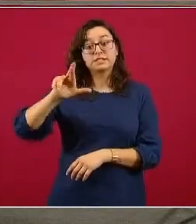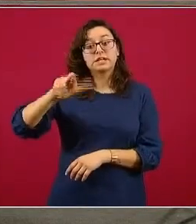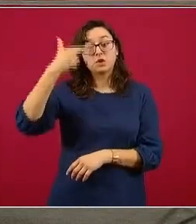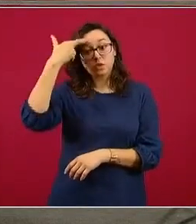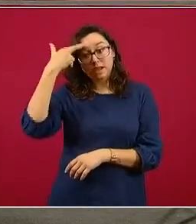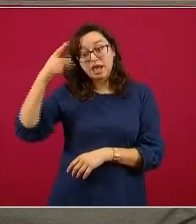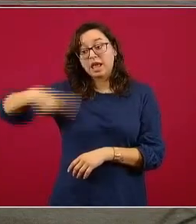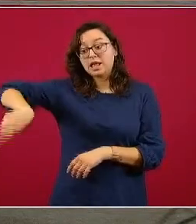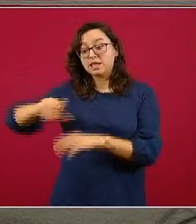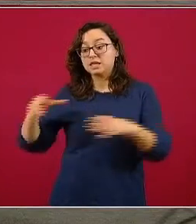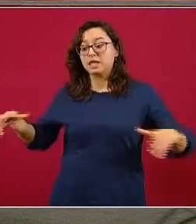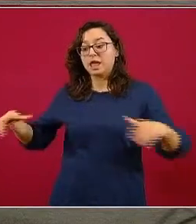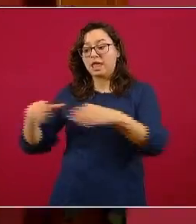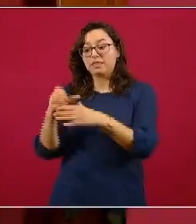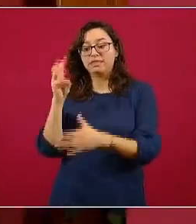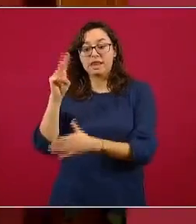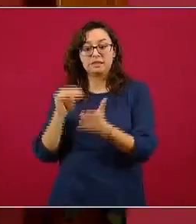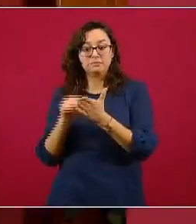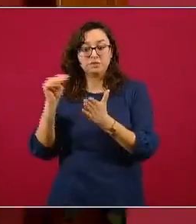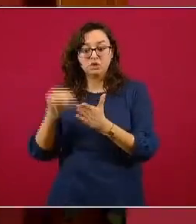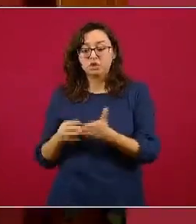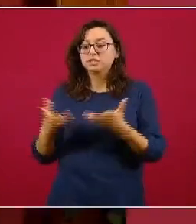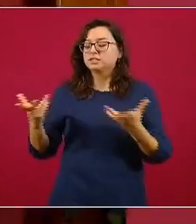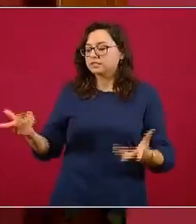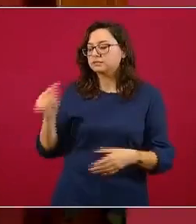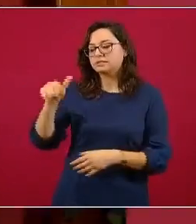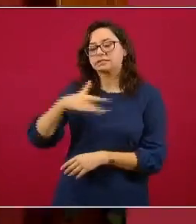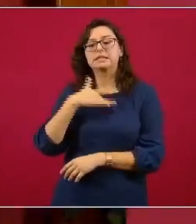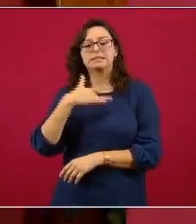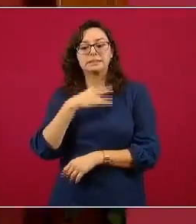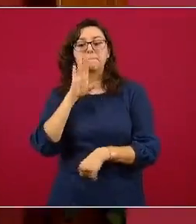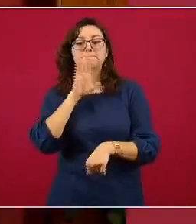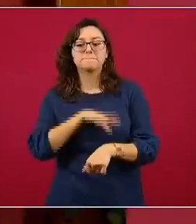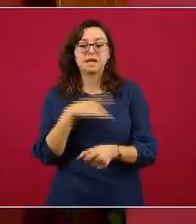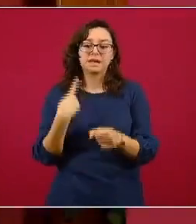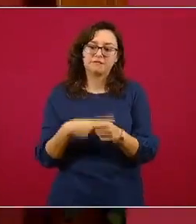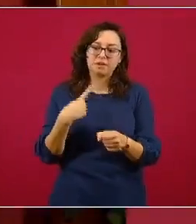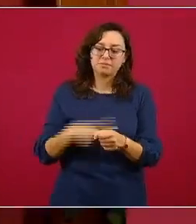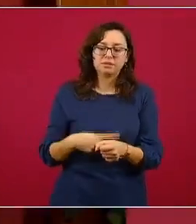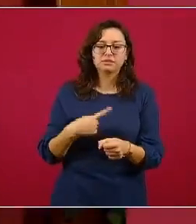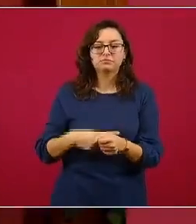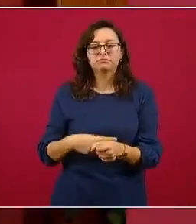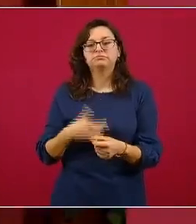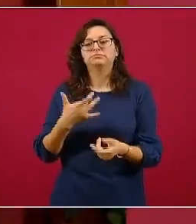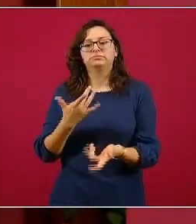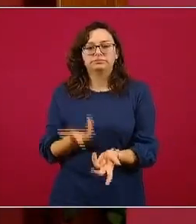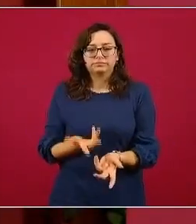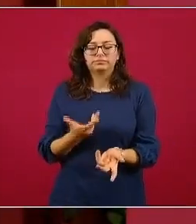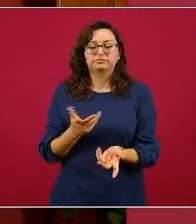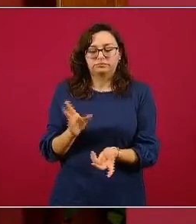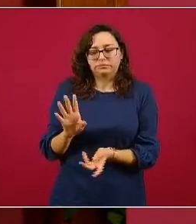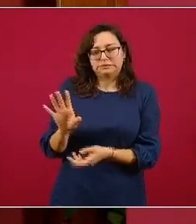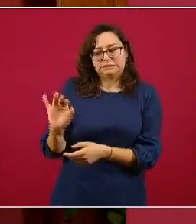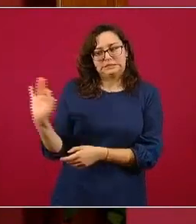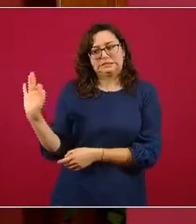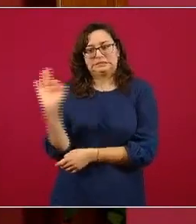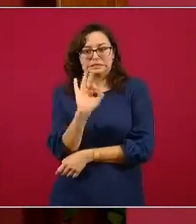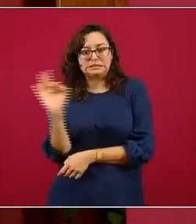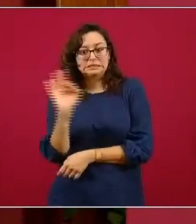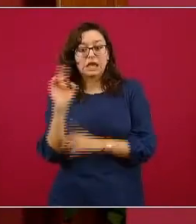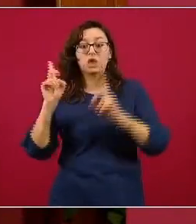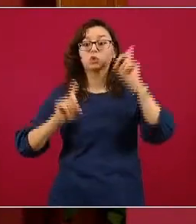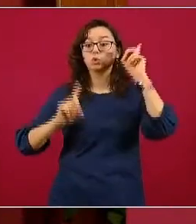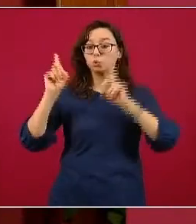en un momento determinado datos de infección respiratoria aguda, sea leve o sea grave, por eso se clasificaron como casos